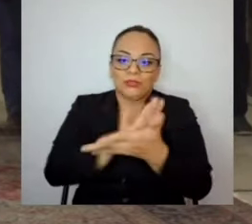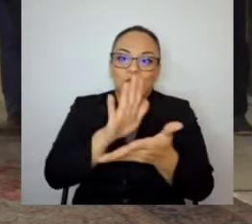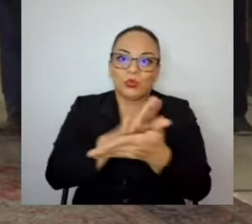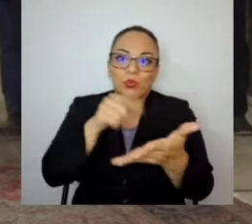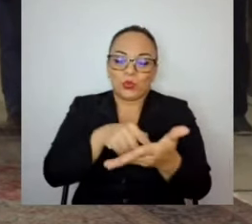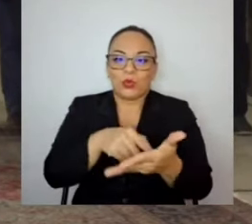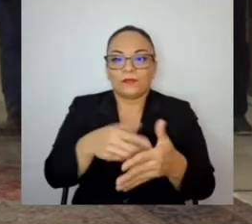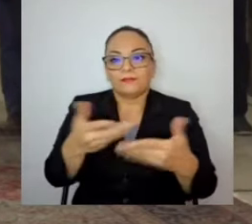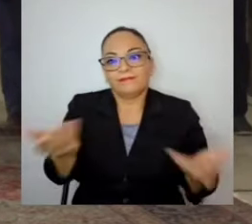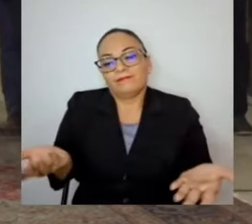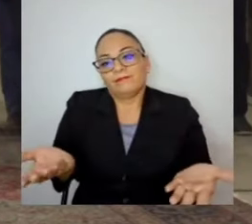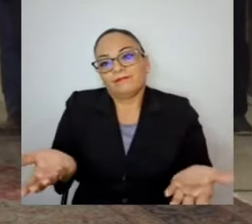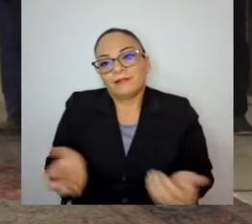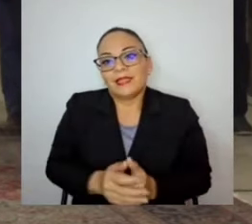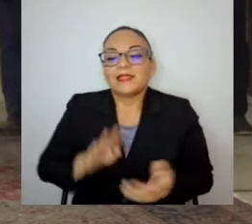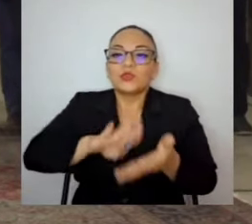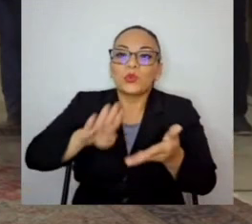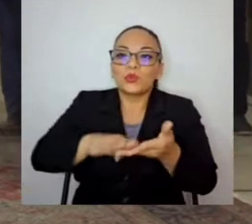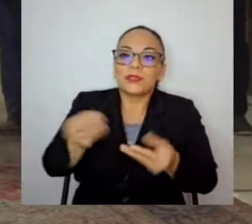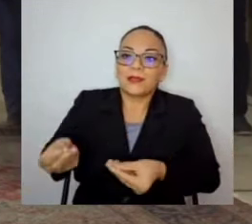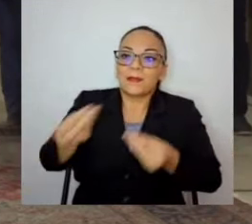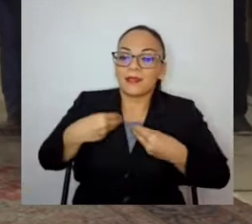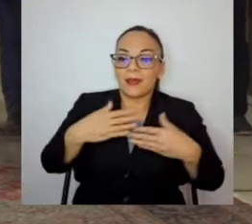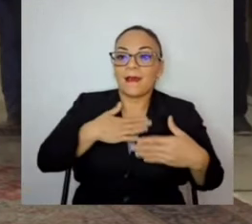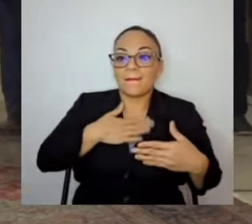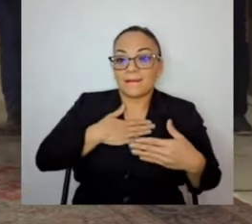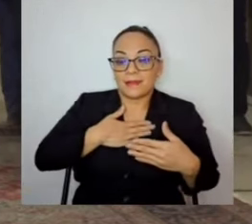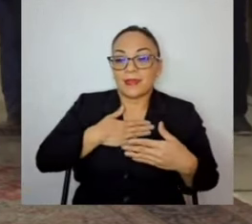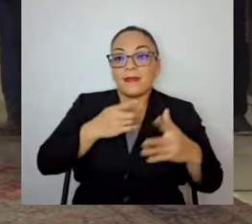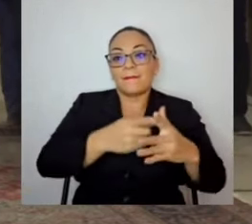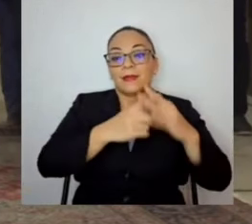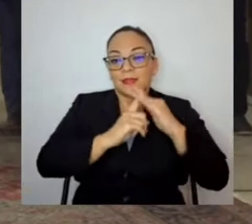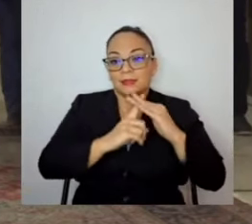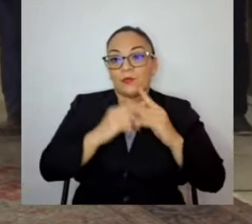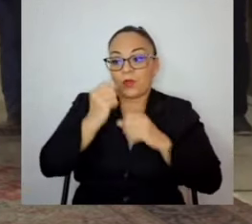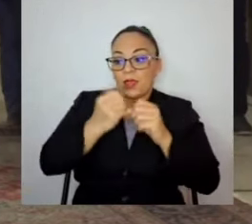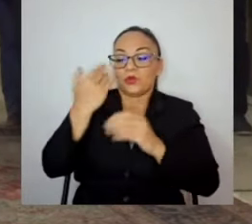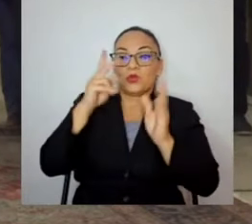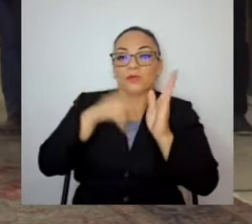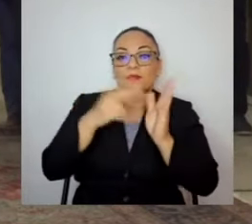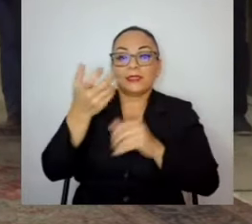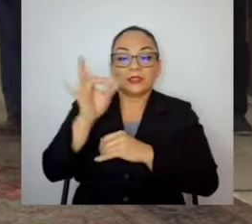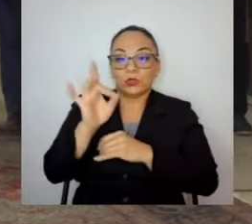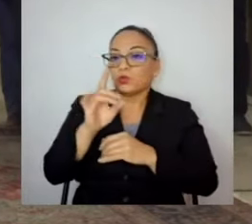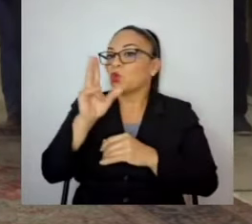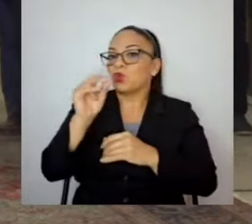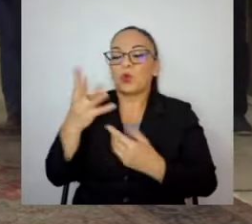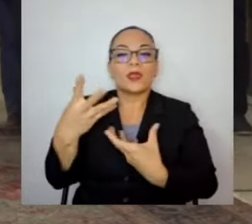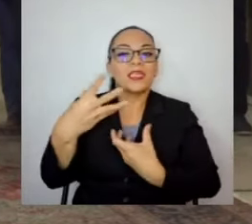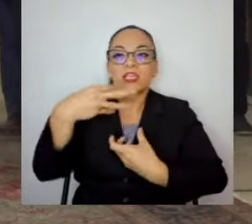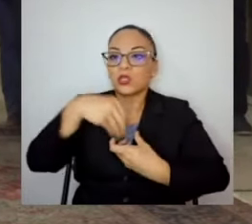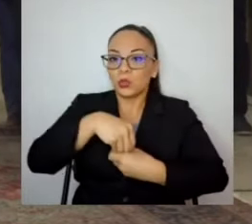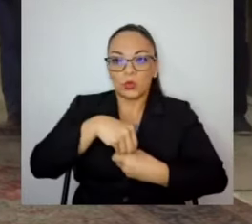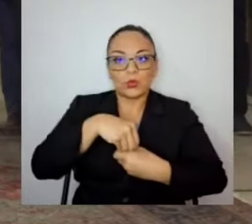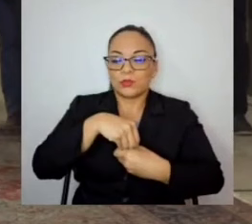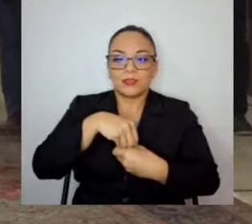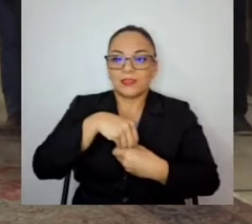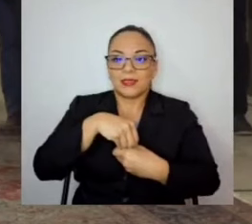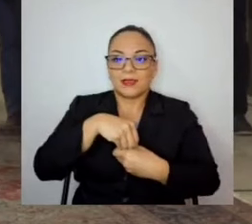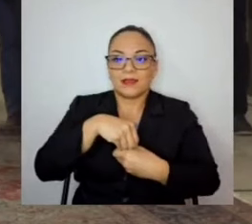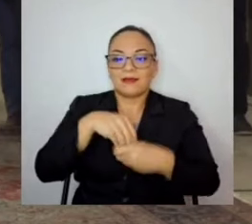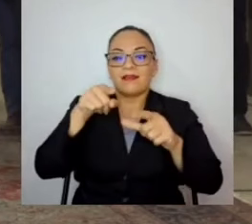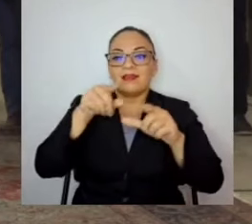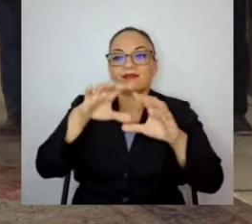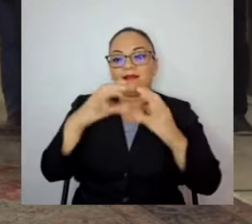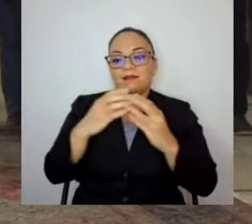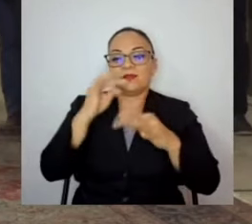que me dan a mí es que el préstamo del 2018 no incluye esa categoría de